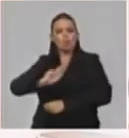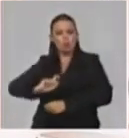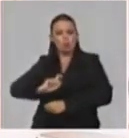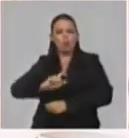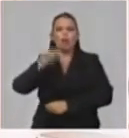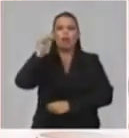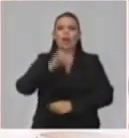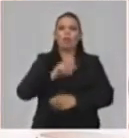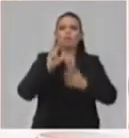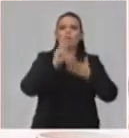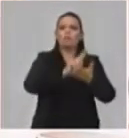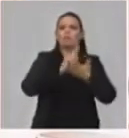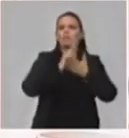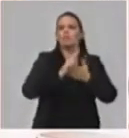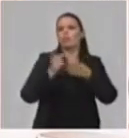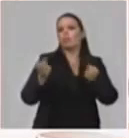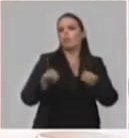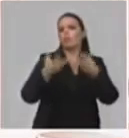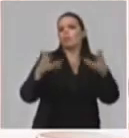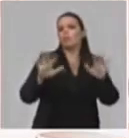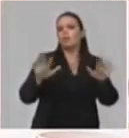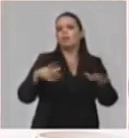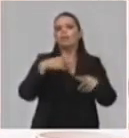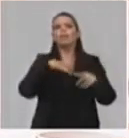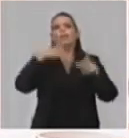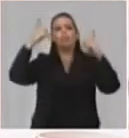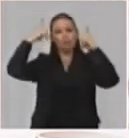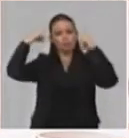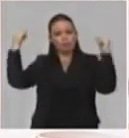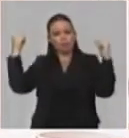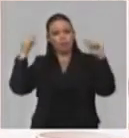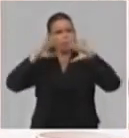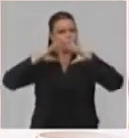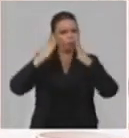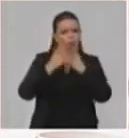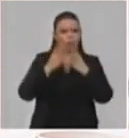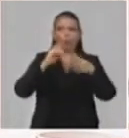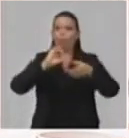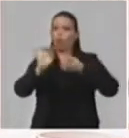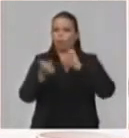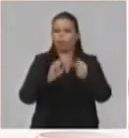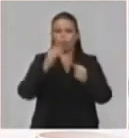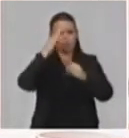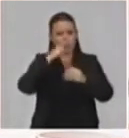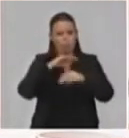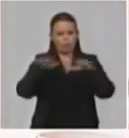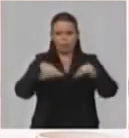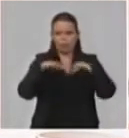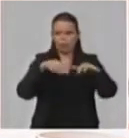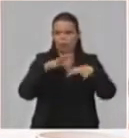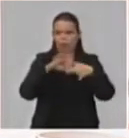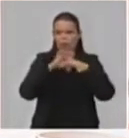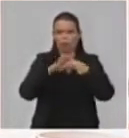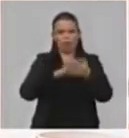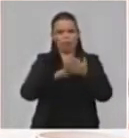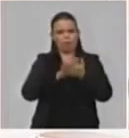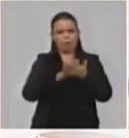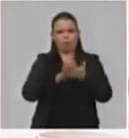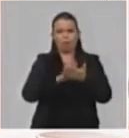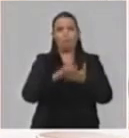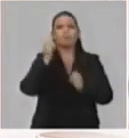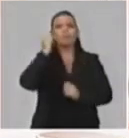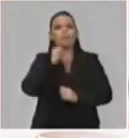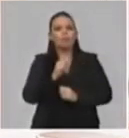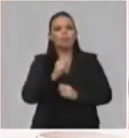todo el día. Es decir, que realmente hay un control y no hemos tenido ninguna situación. Bueno, nosotros también hemos trabajado en la elaboración de